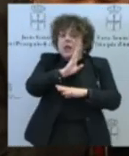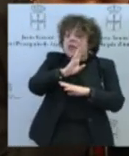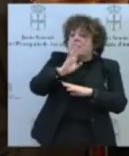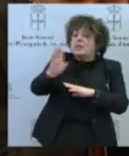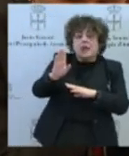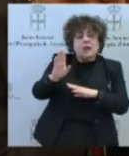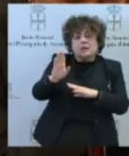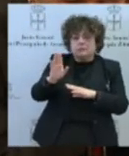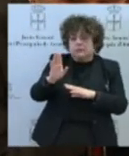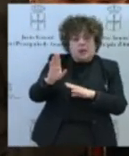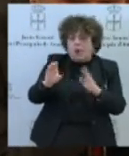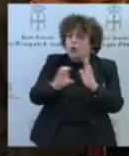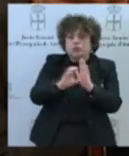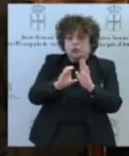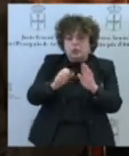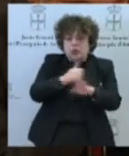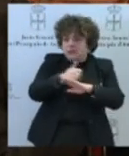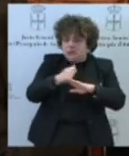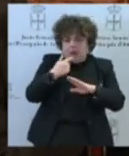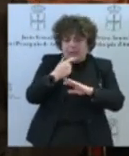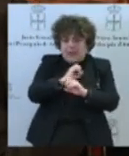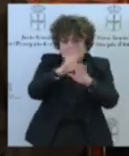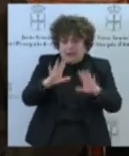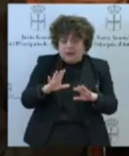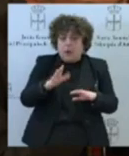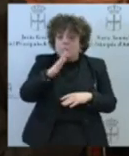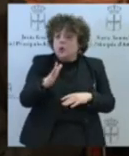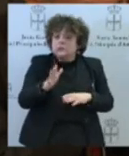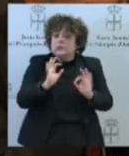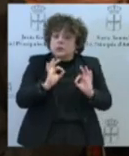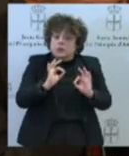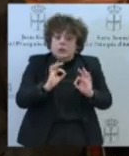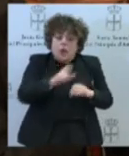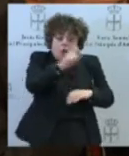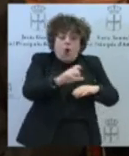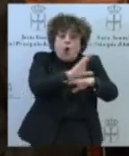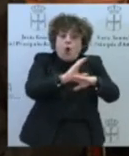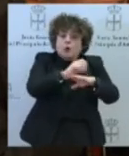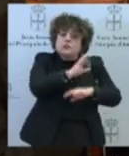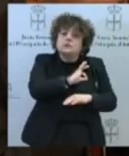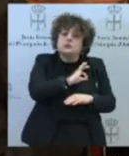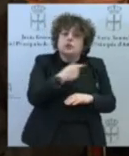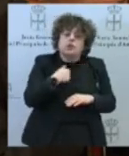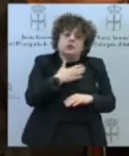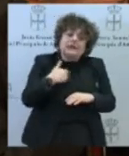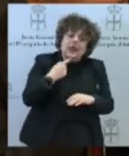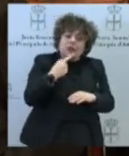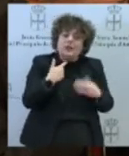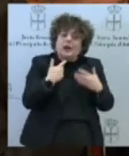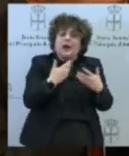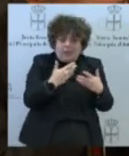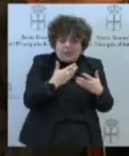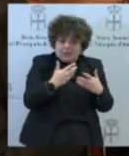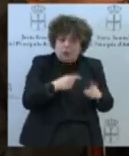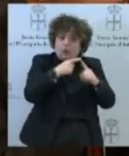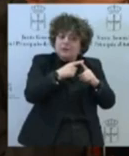nítido y claro. Por tanto, señor consejero, en aras de esta cuestión, sí que agradeceríamos desde este grupo parlamentario que dejase claro en su segunda intervención